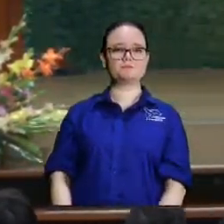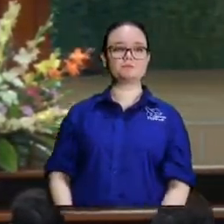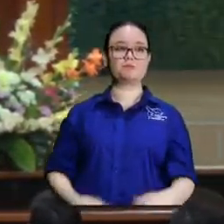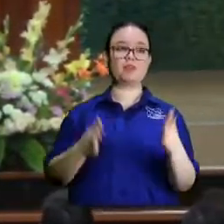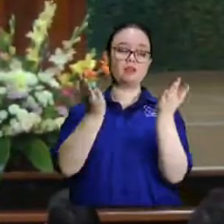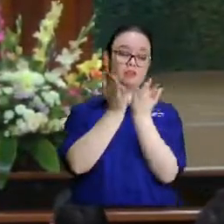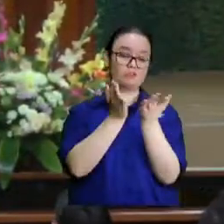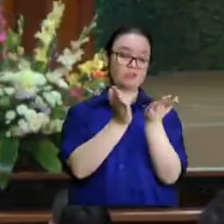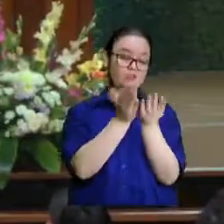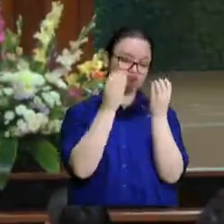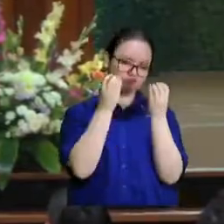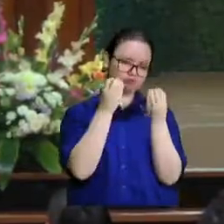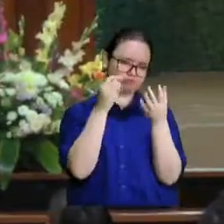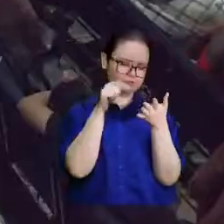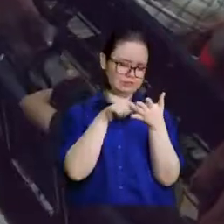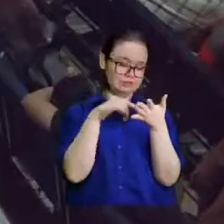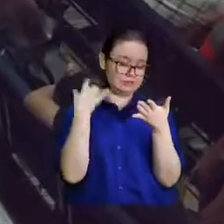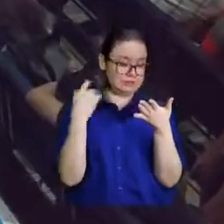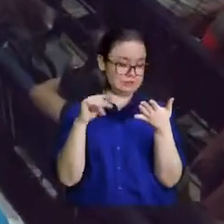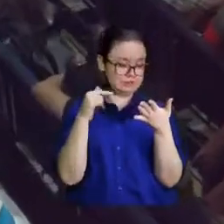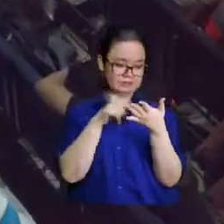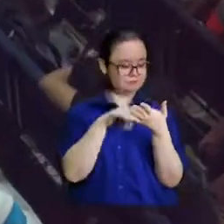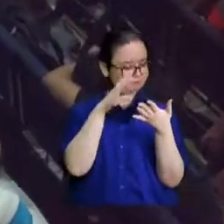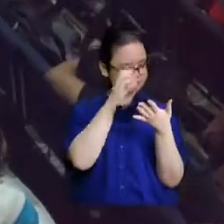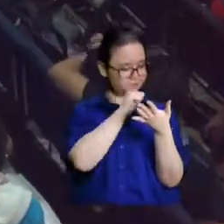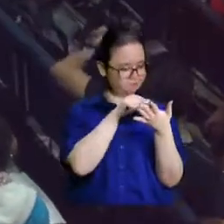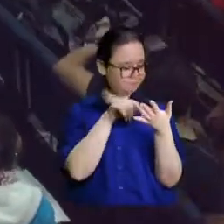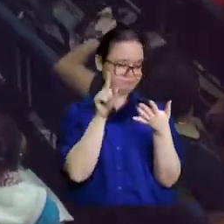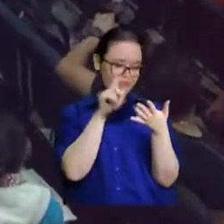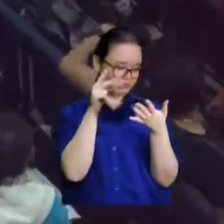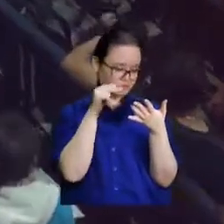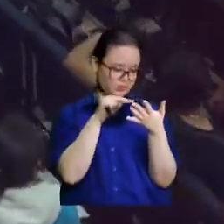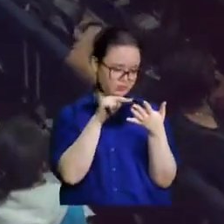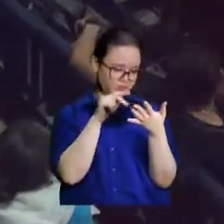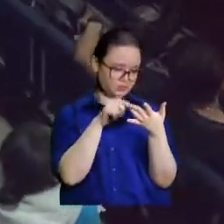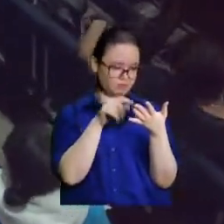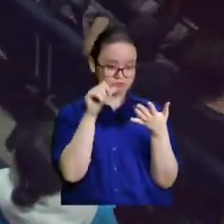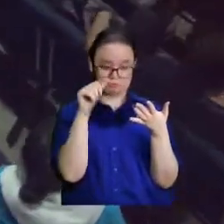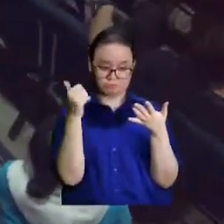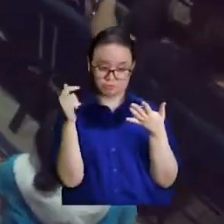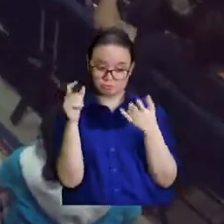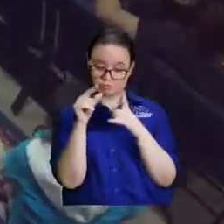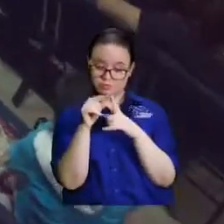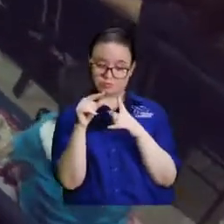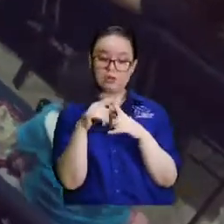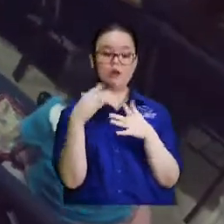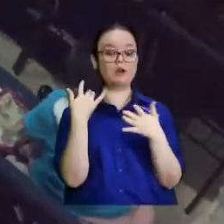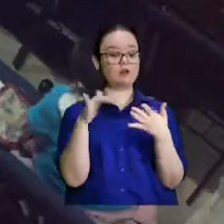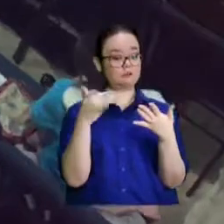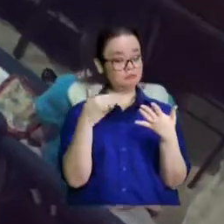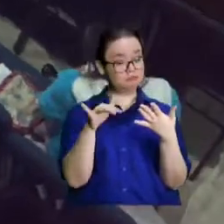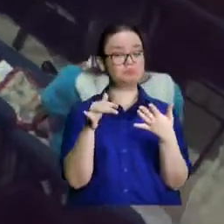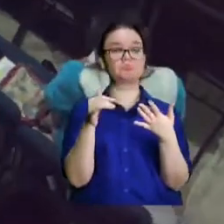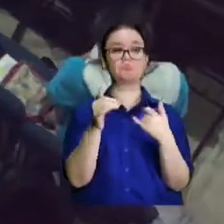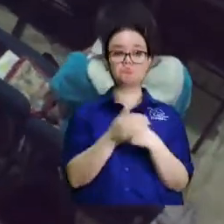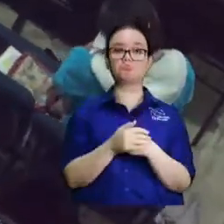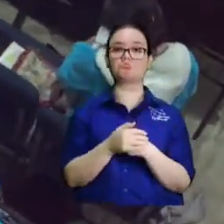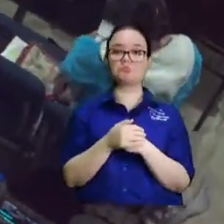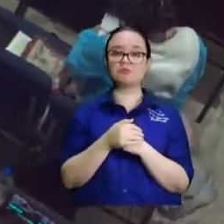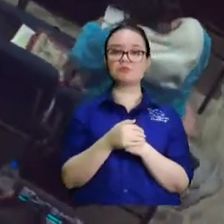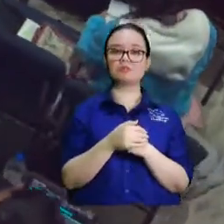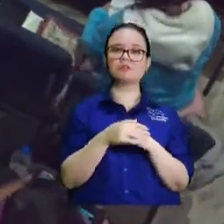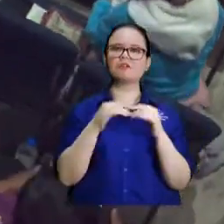estudiando todos los días padre y santo eso no lo había visto algún hermano a veces me dice hermano fíjese que vi un versículo